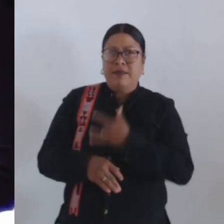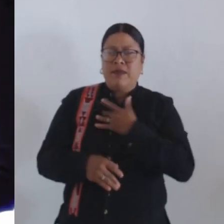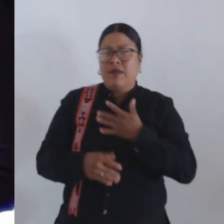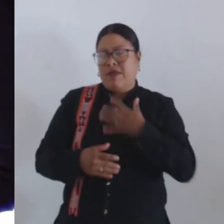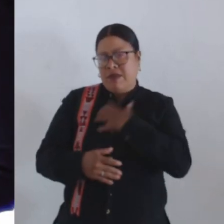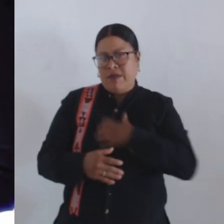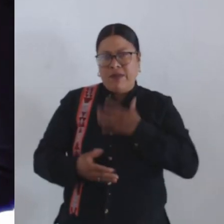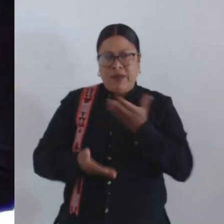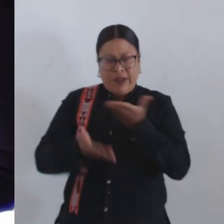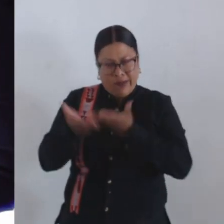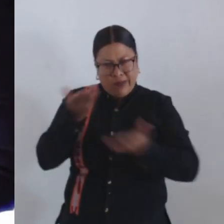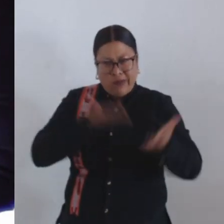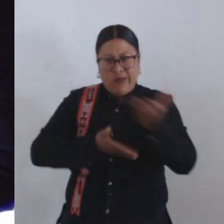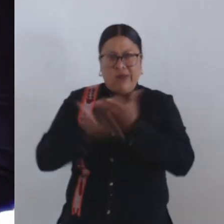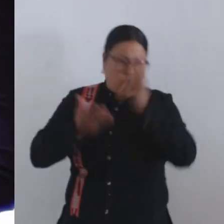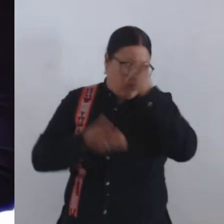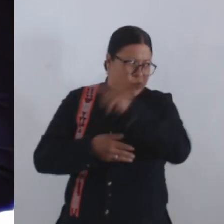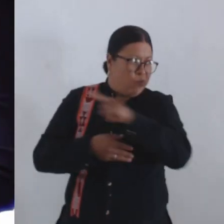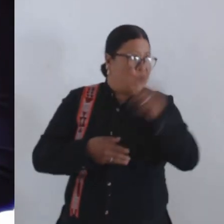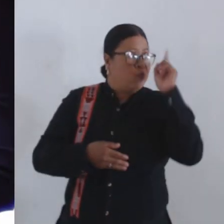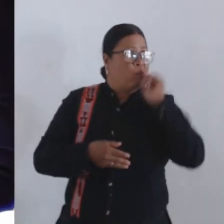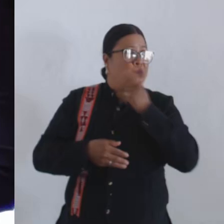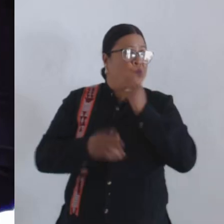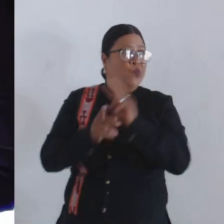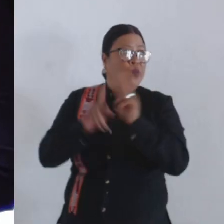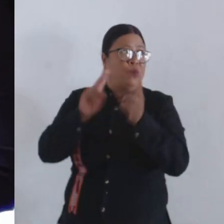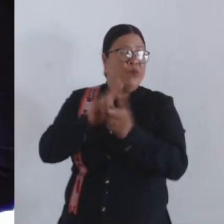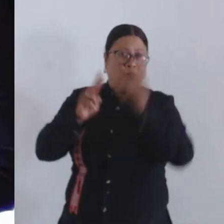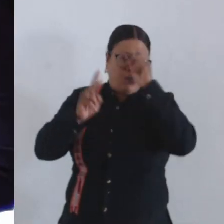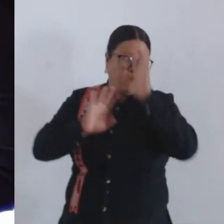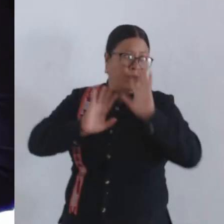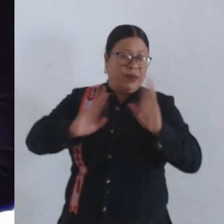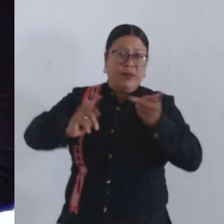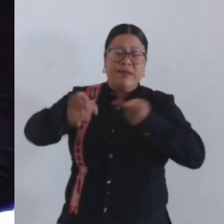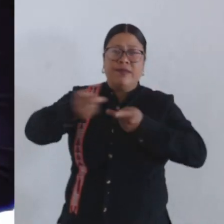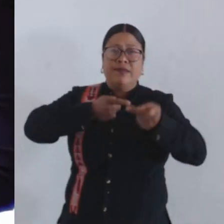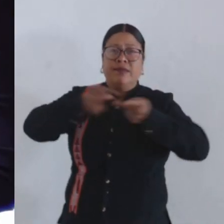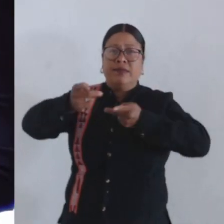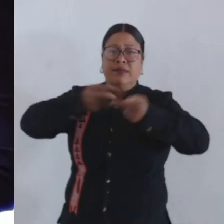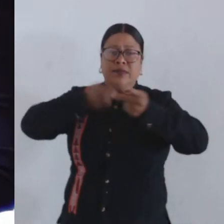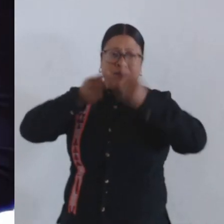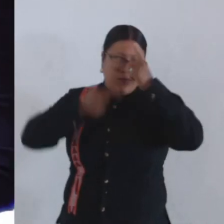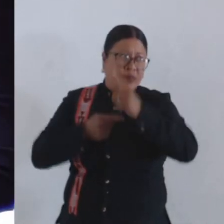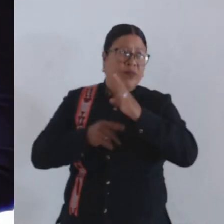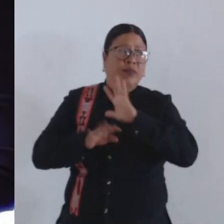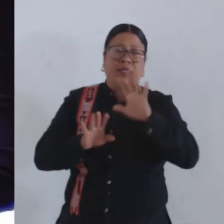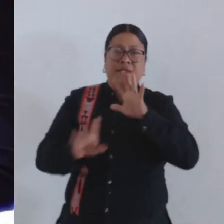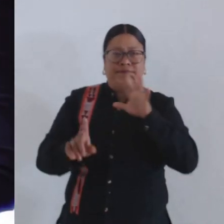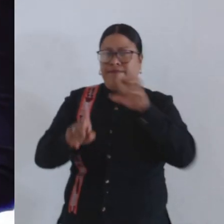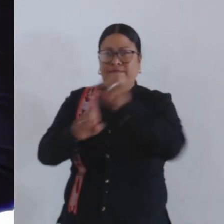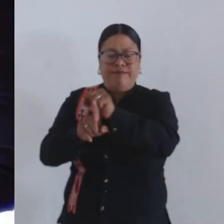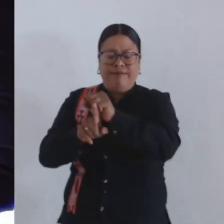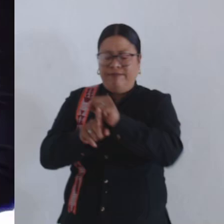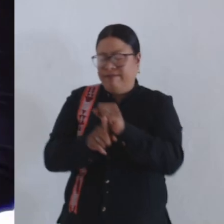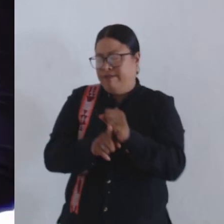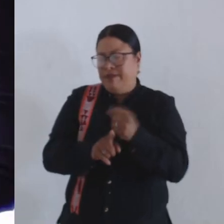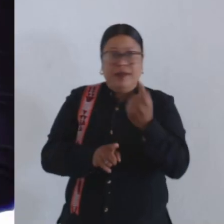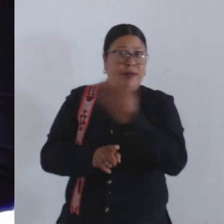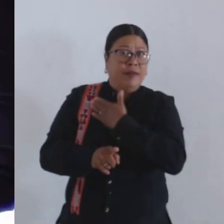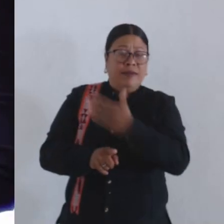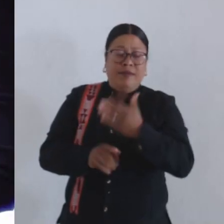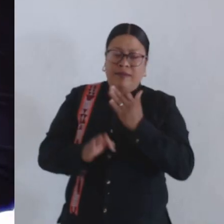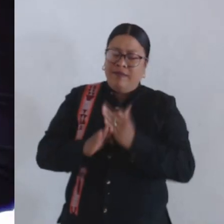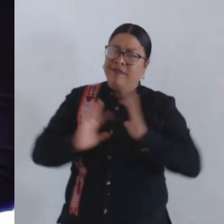a las y los vecinos que se organizaron para coincidir y cumplir esta meta, pues ha